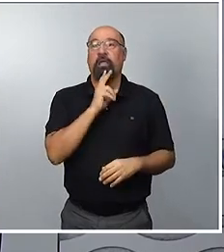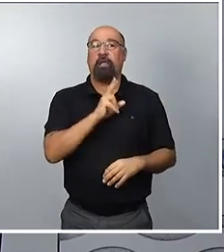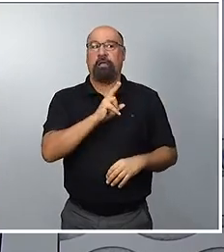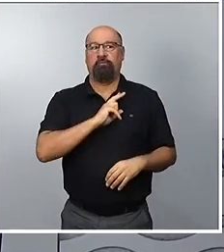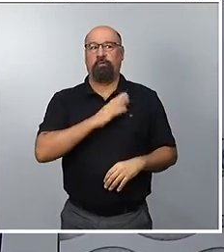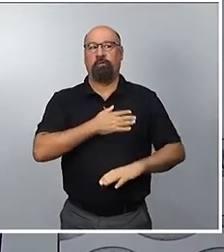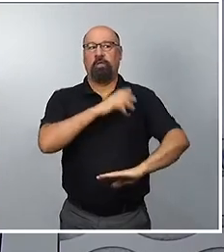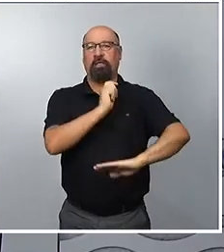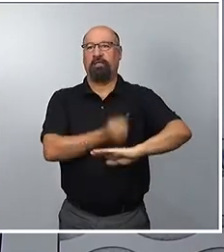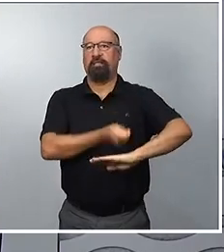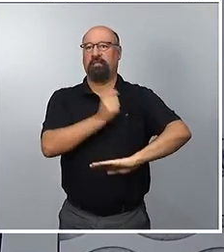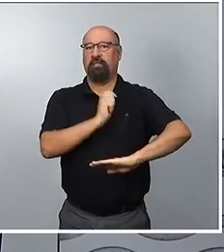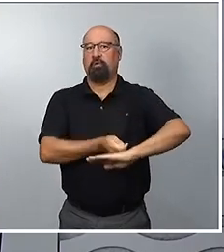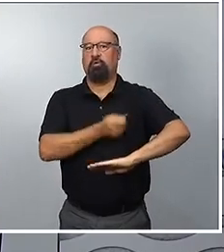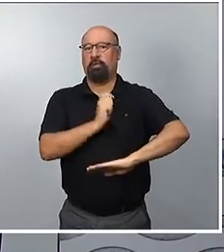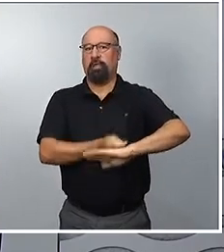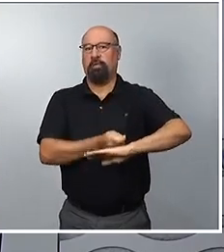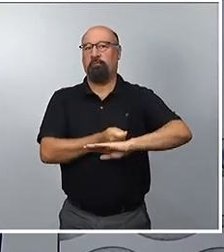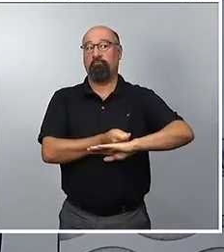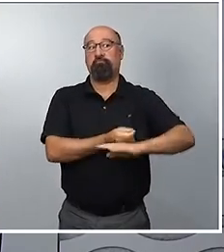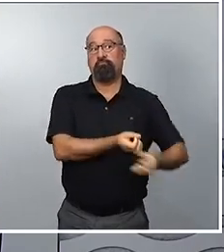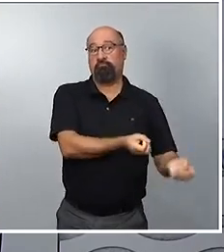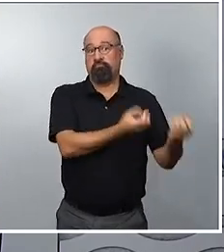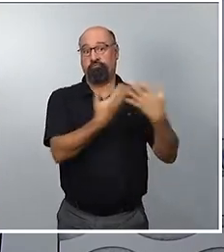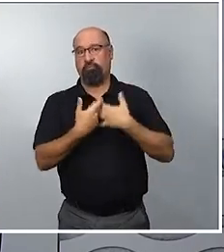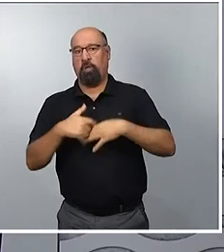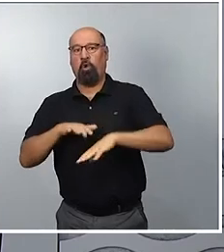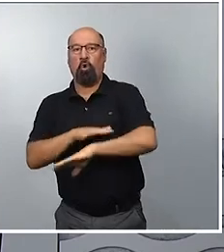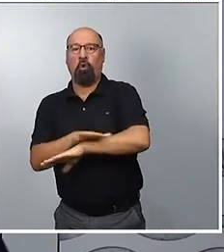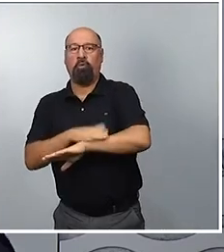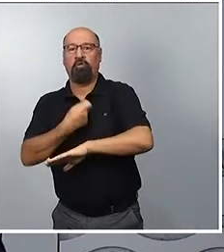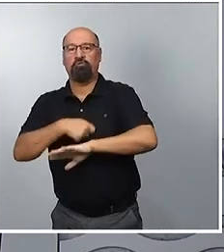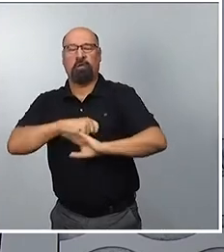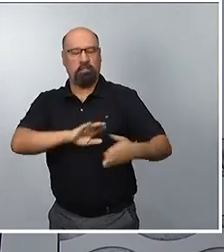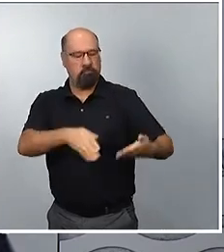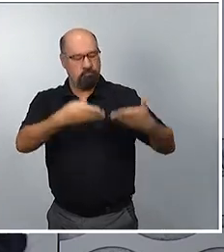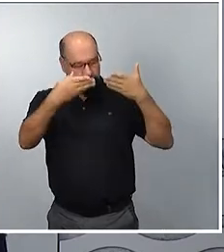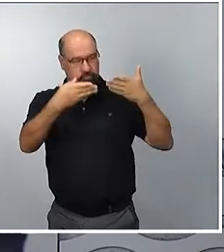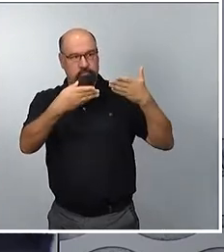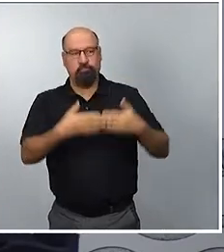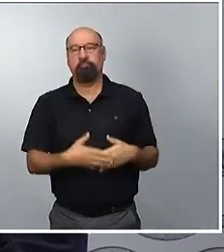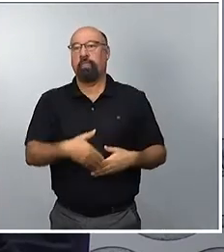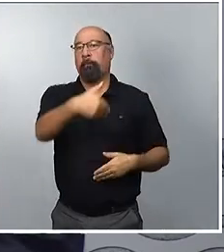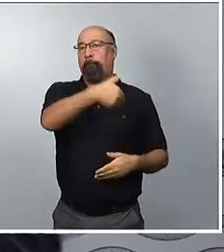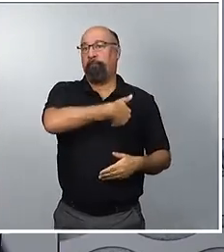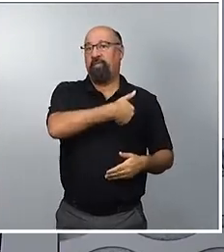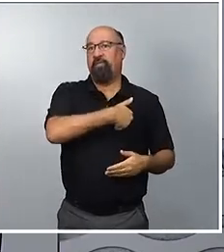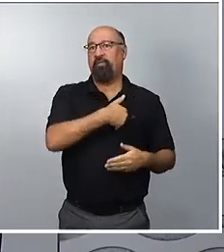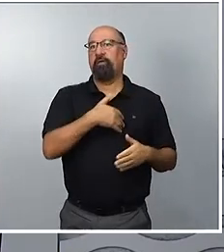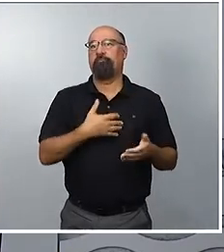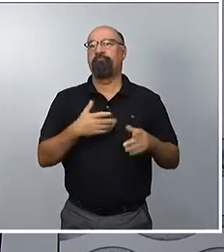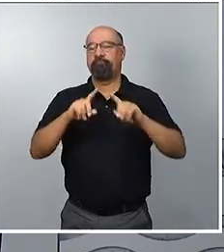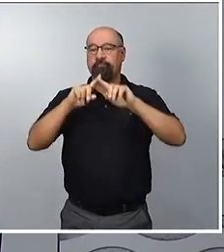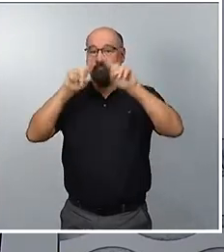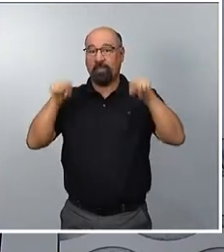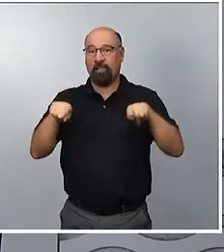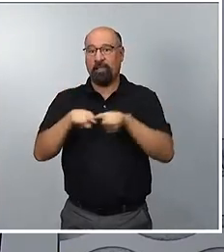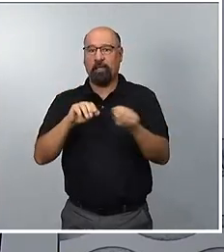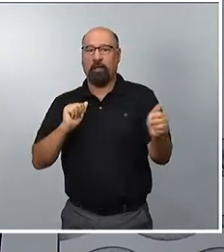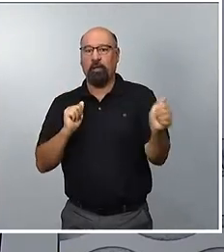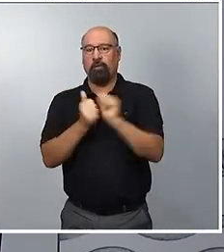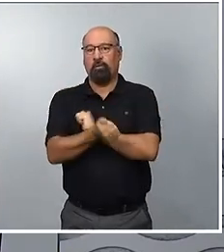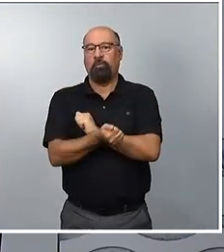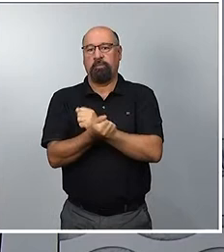el tribunal al gobierno. Y lo que nos ha pedido es una copia íntegra del